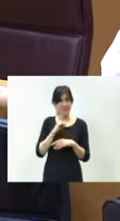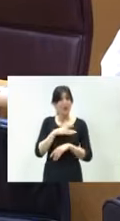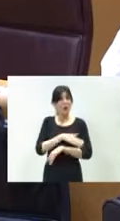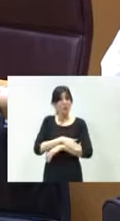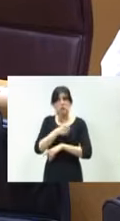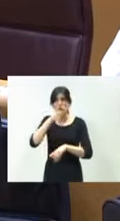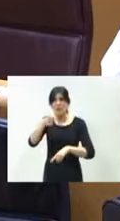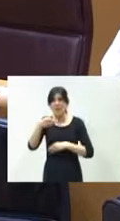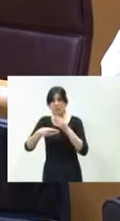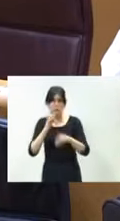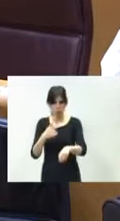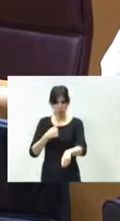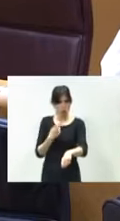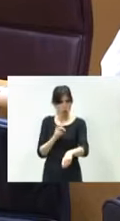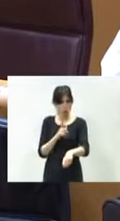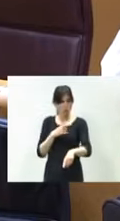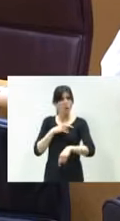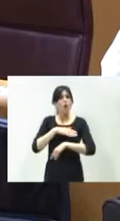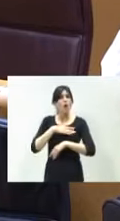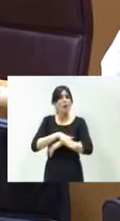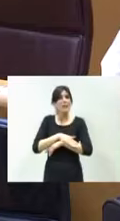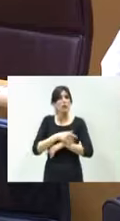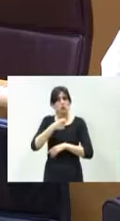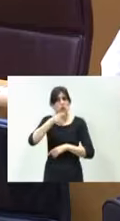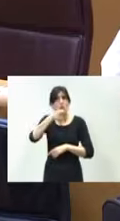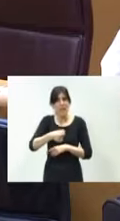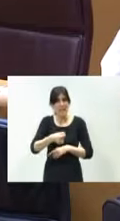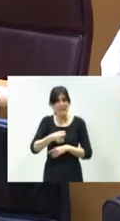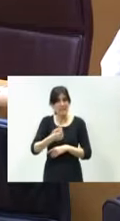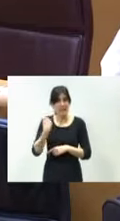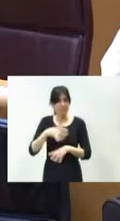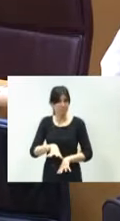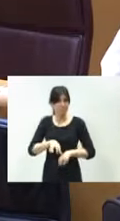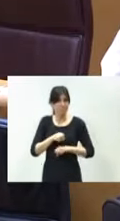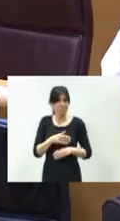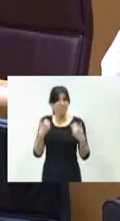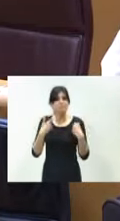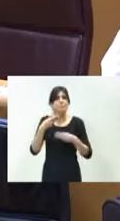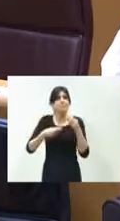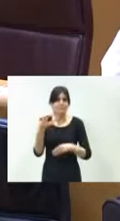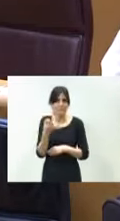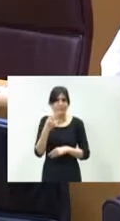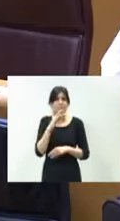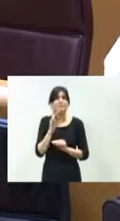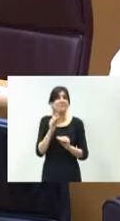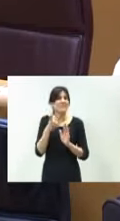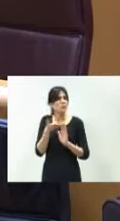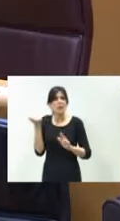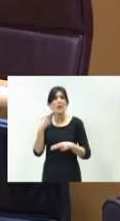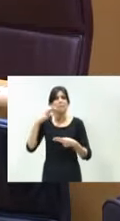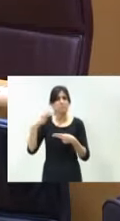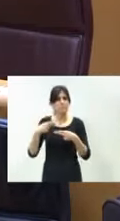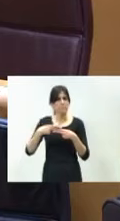socialista, no yo, sino el Gobierno socialista desde que está en el poder. Pues mire, por ejemplo, suprimir el peaje